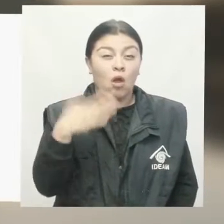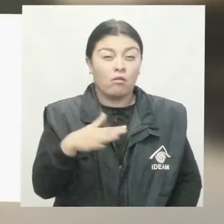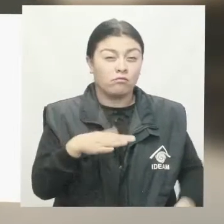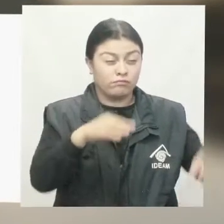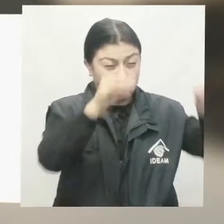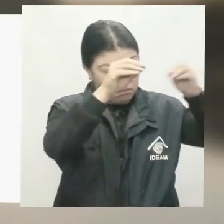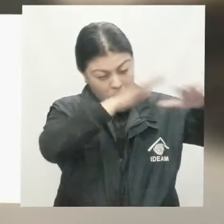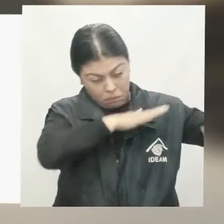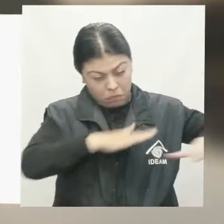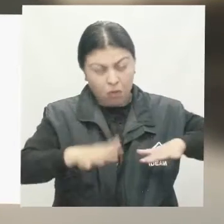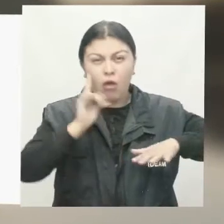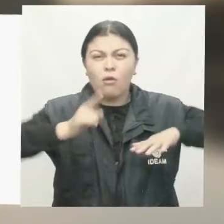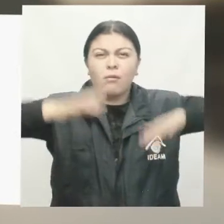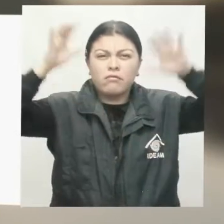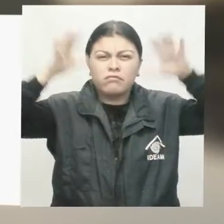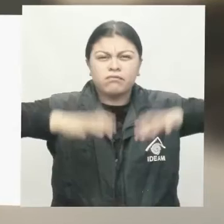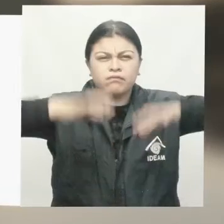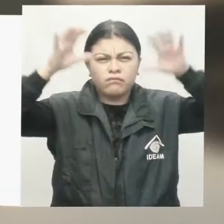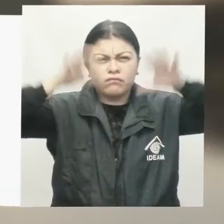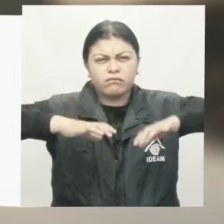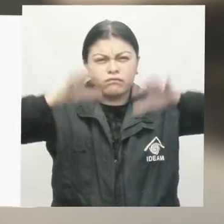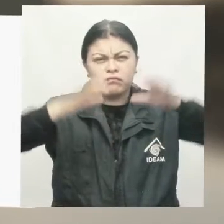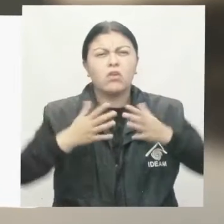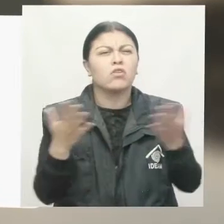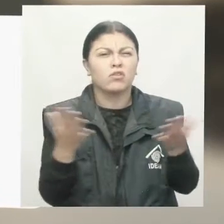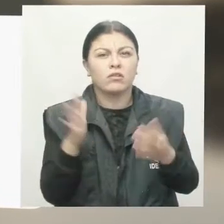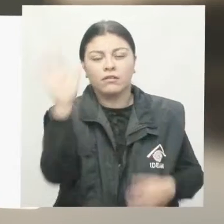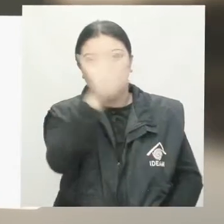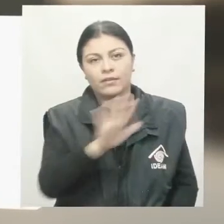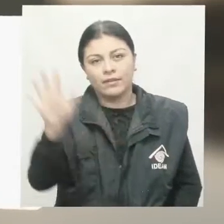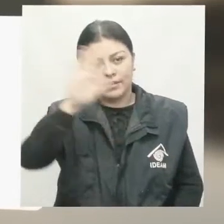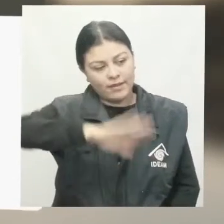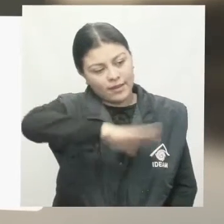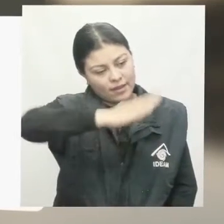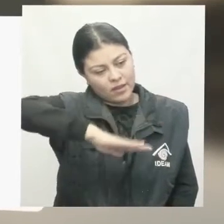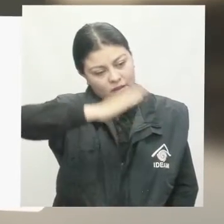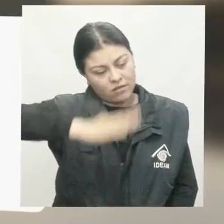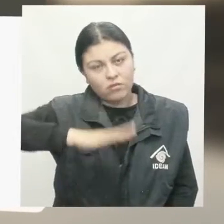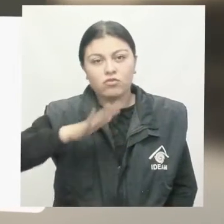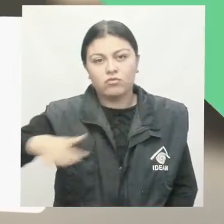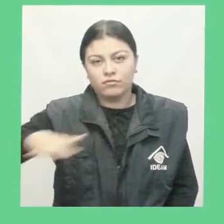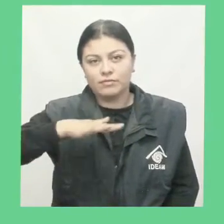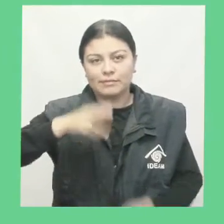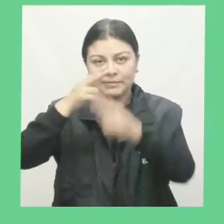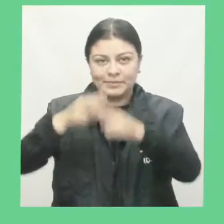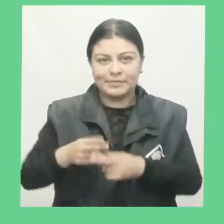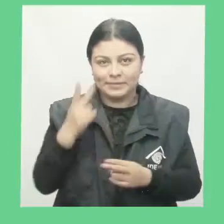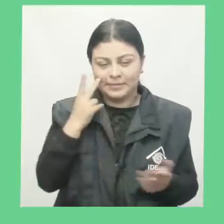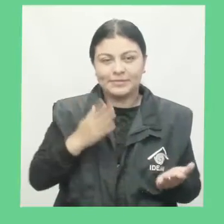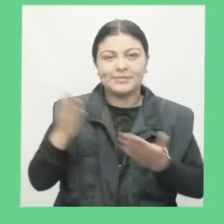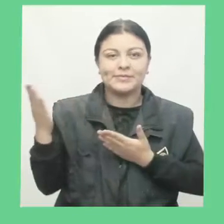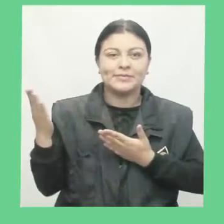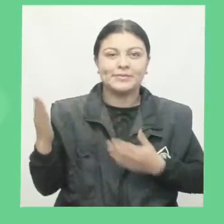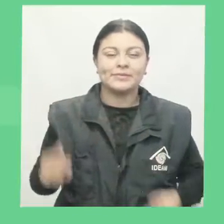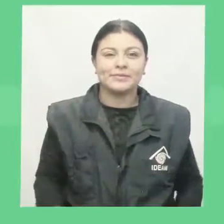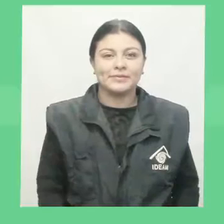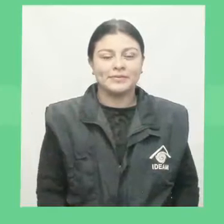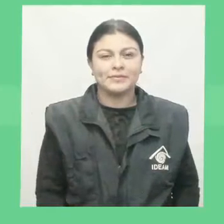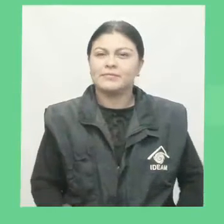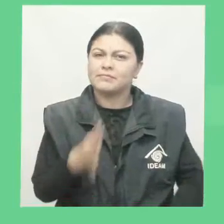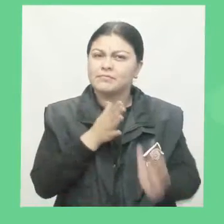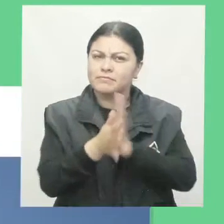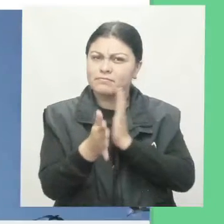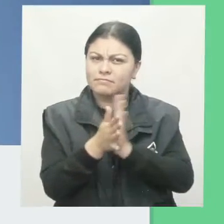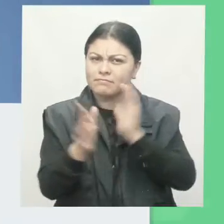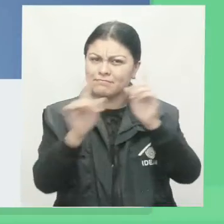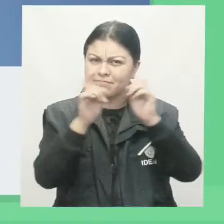de tierra ocasionados por las lluvias en el departamento de Antioquia, específicamente en Copacabana y Dabeiba. Para mayor información